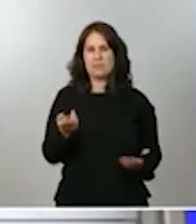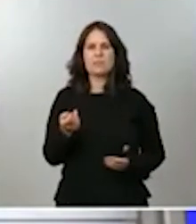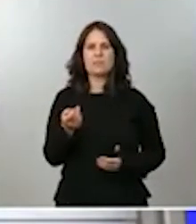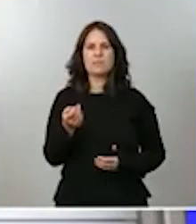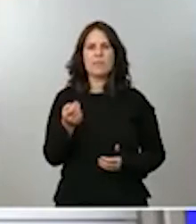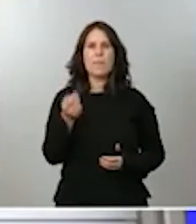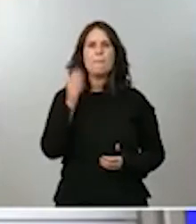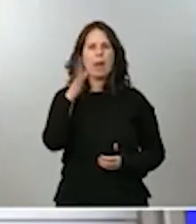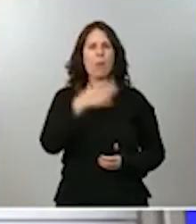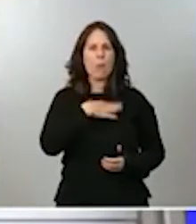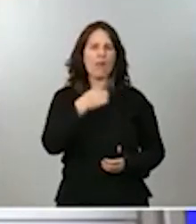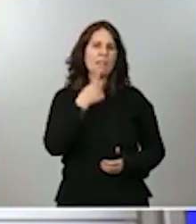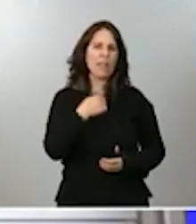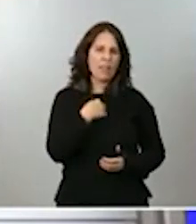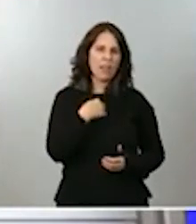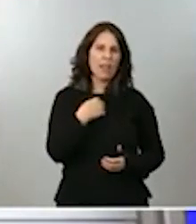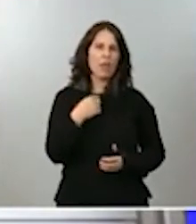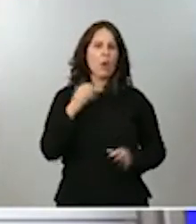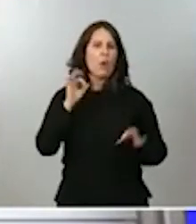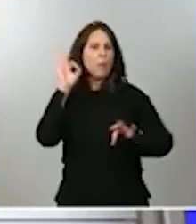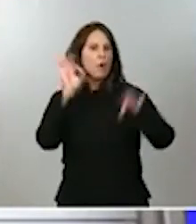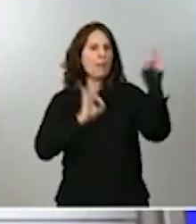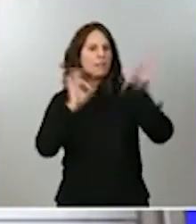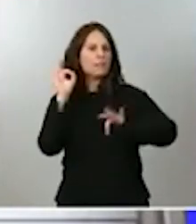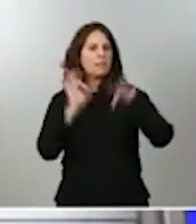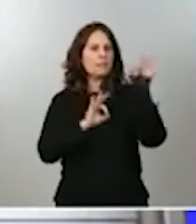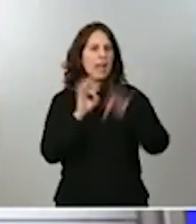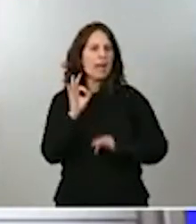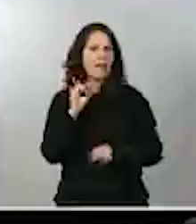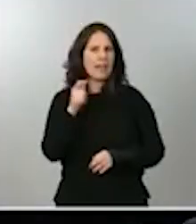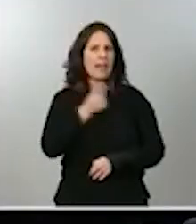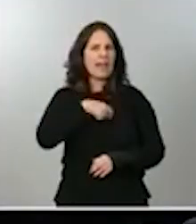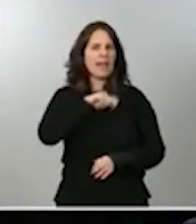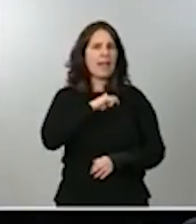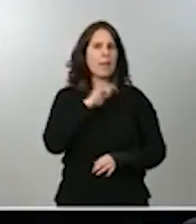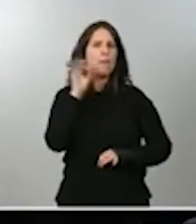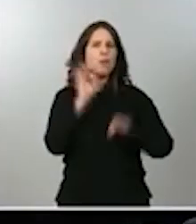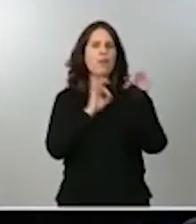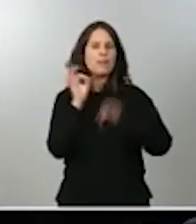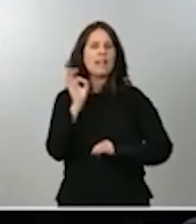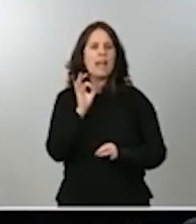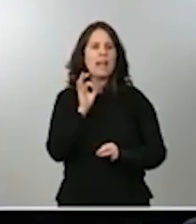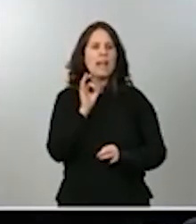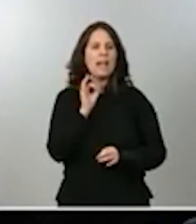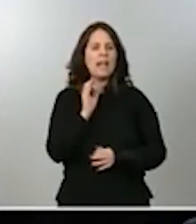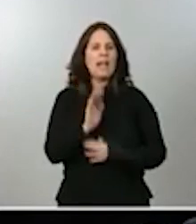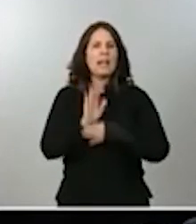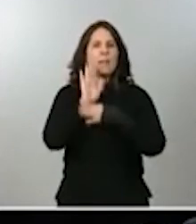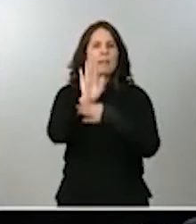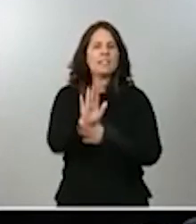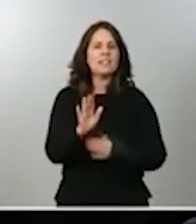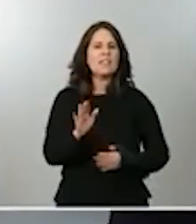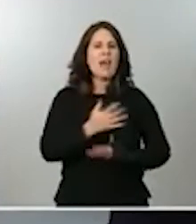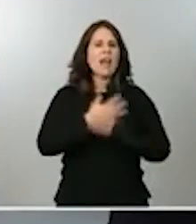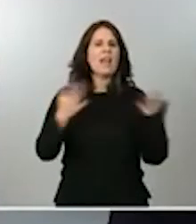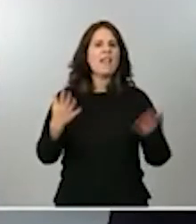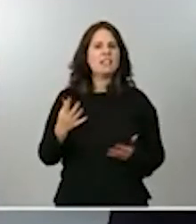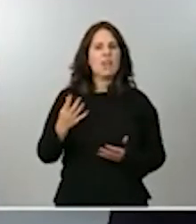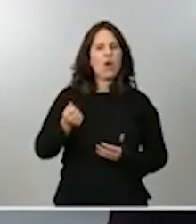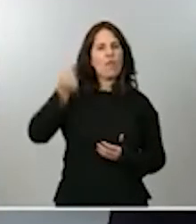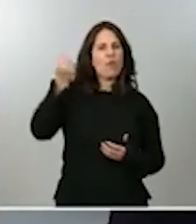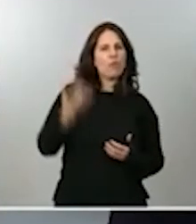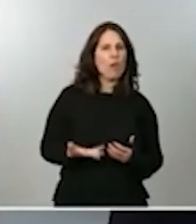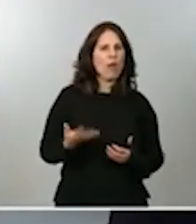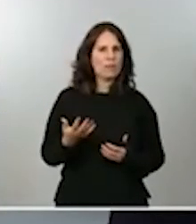porcentaje es el que defrauda en este país. ¿qué porcentaje representan esas grandes fortunas que hacen que España pierda